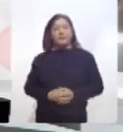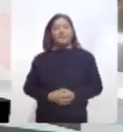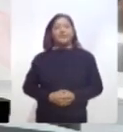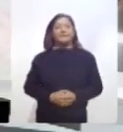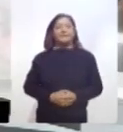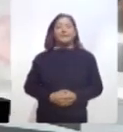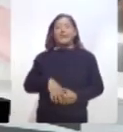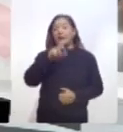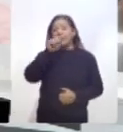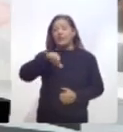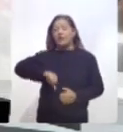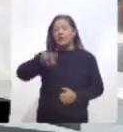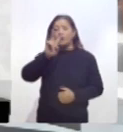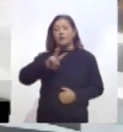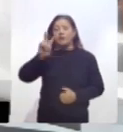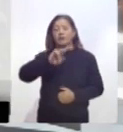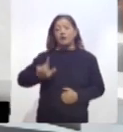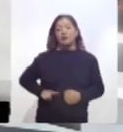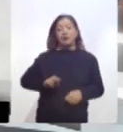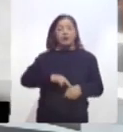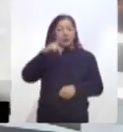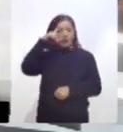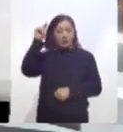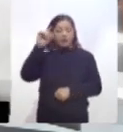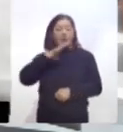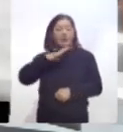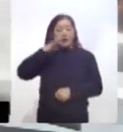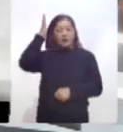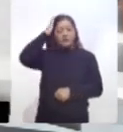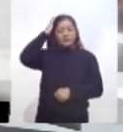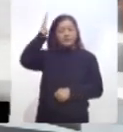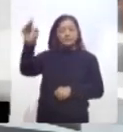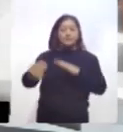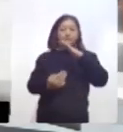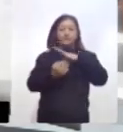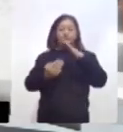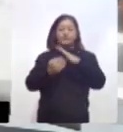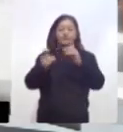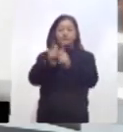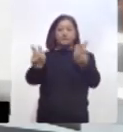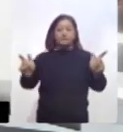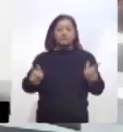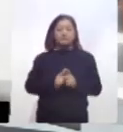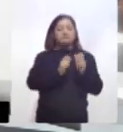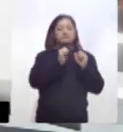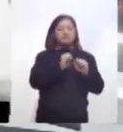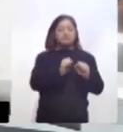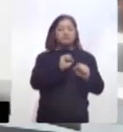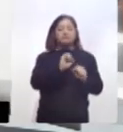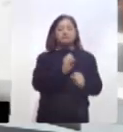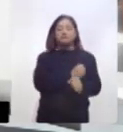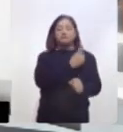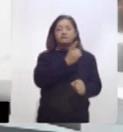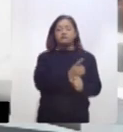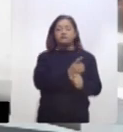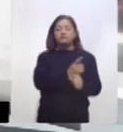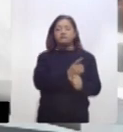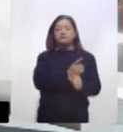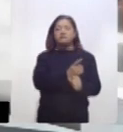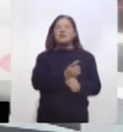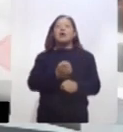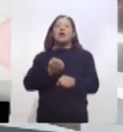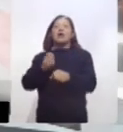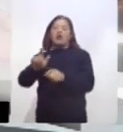Y también este viernes el gobernador Mena encabezó la mesa de gobernabilidad, seguridad y protección civil del Gabinete Estatal por la